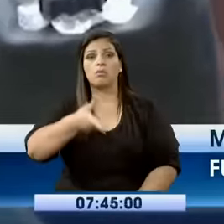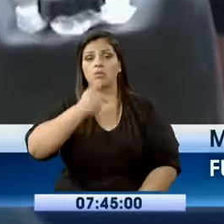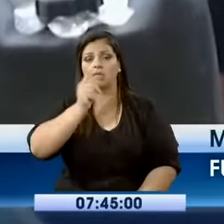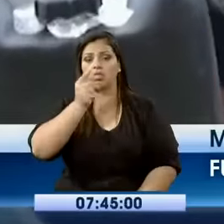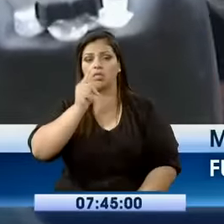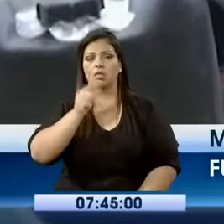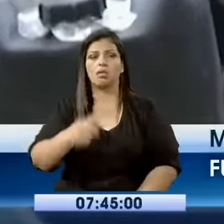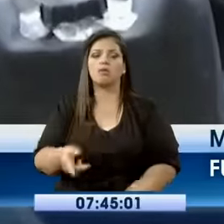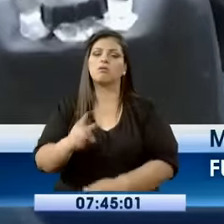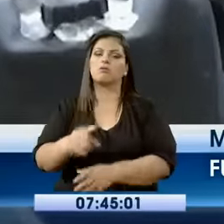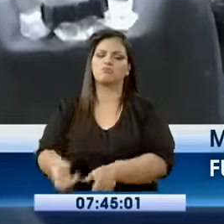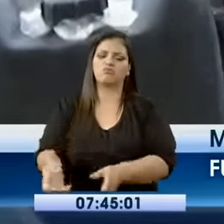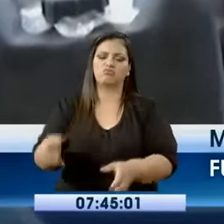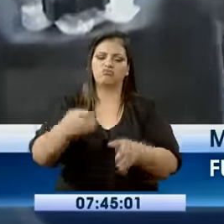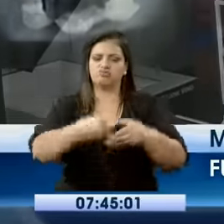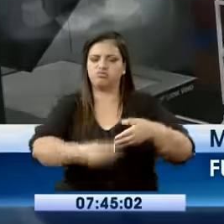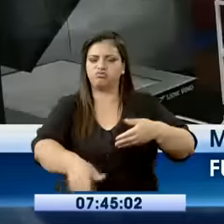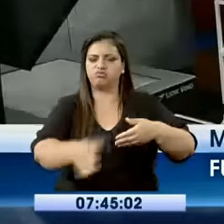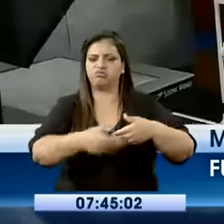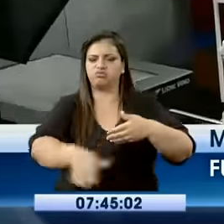informó Odette Camacho.